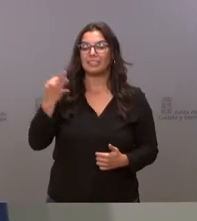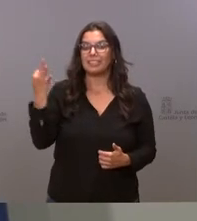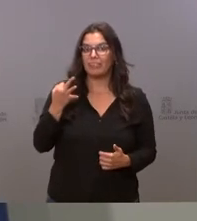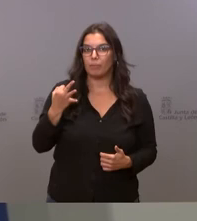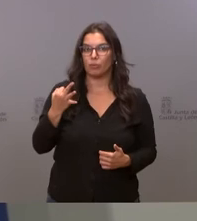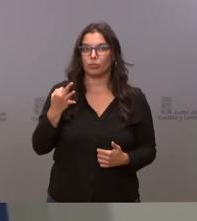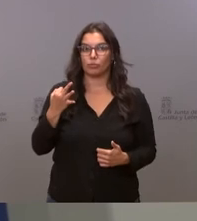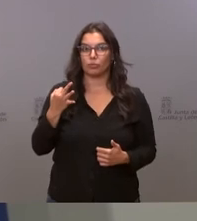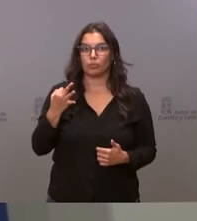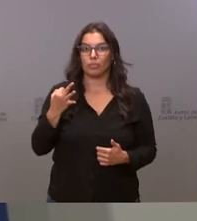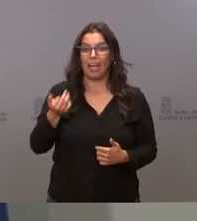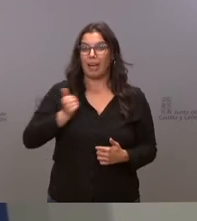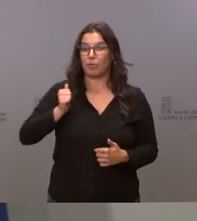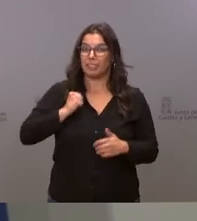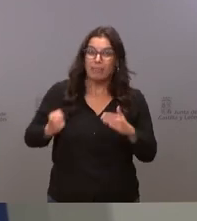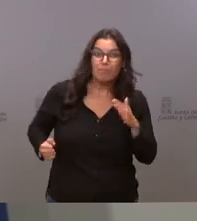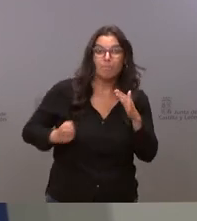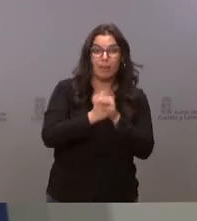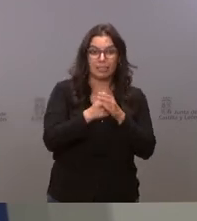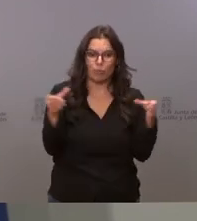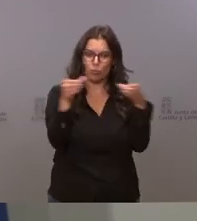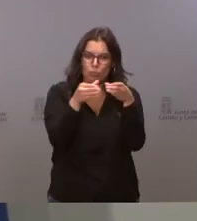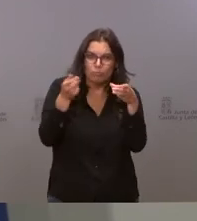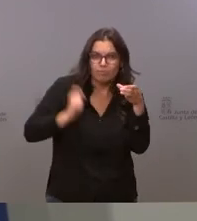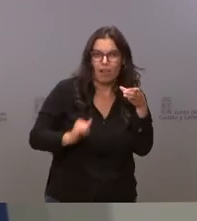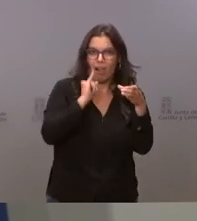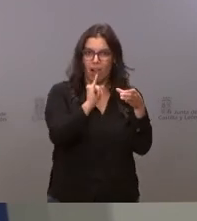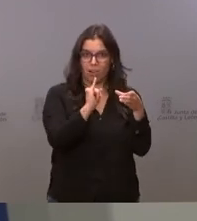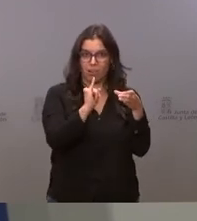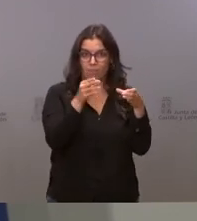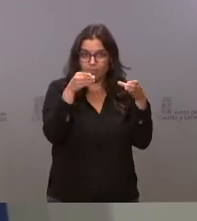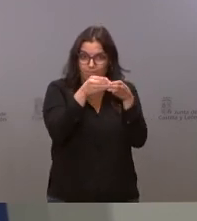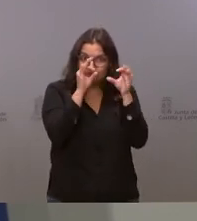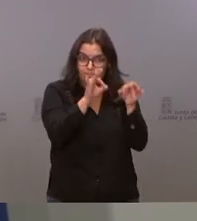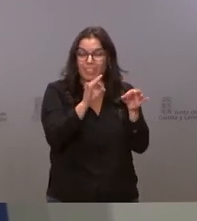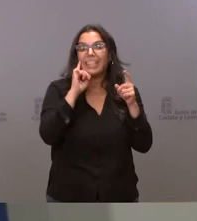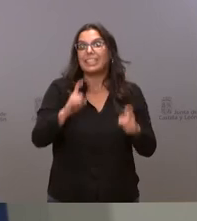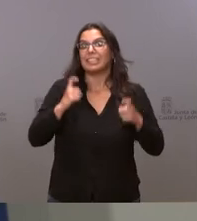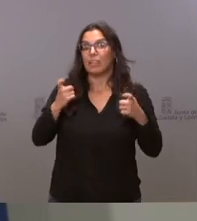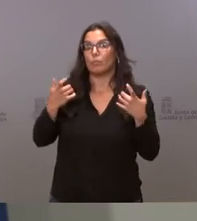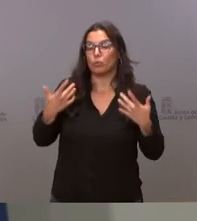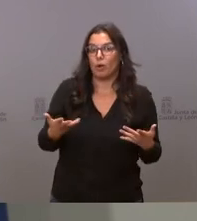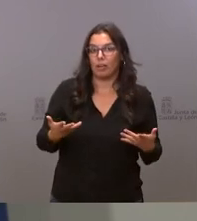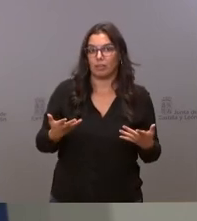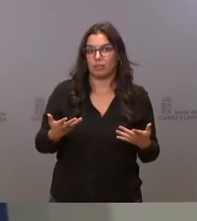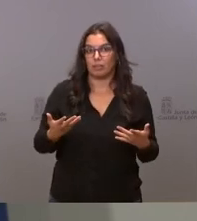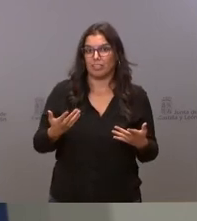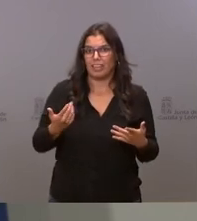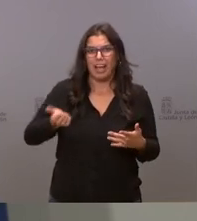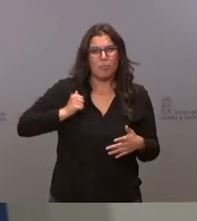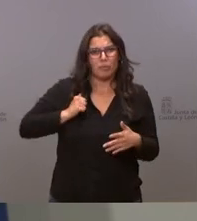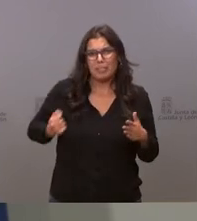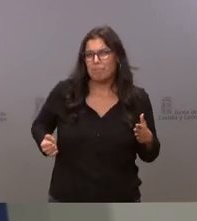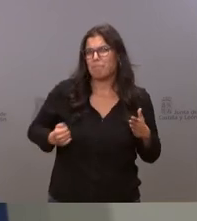el mayor rendimiento de nuestros profesionales que es lo que intentamos obtener el mayor rendimiento